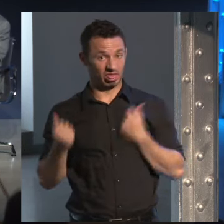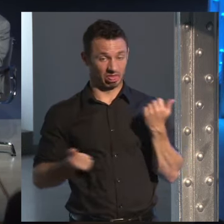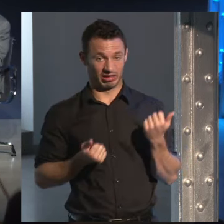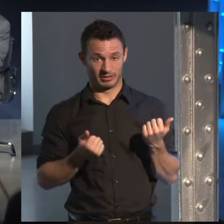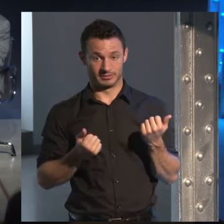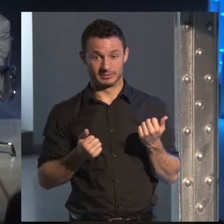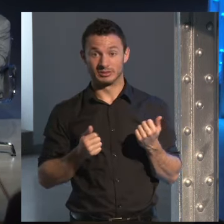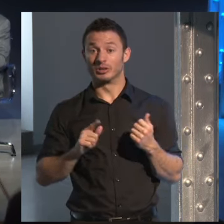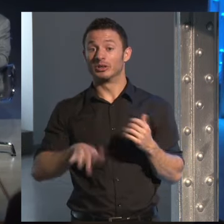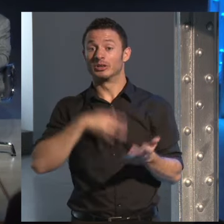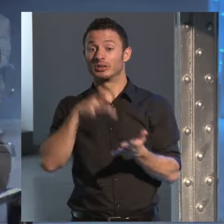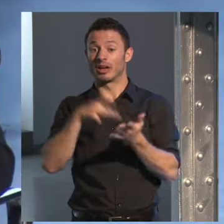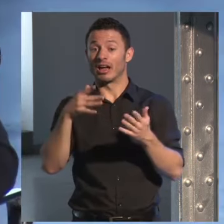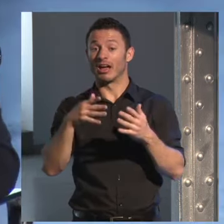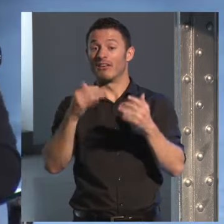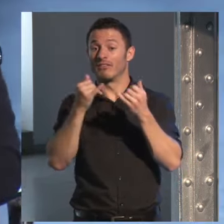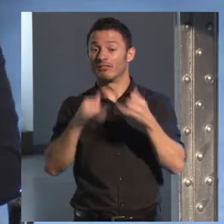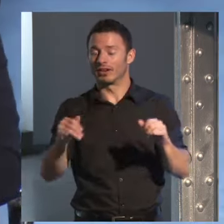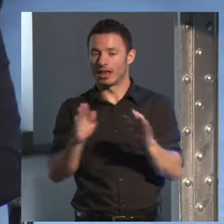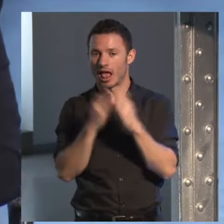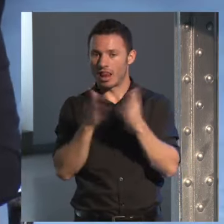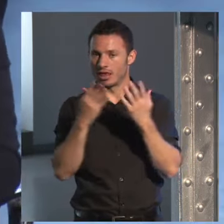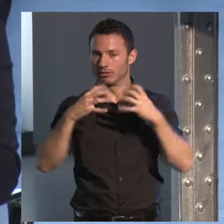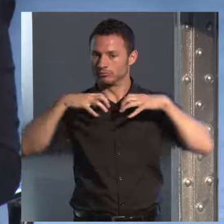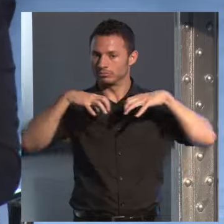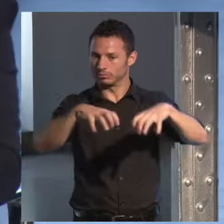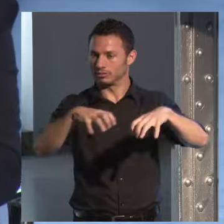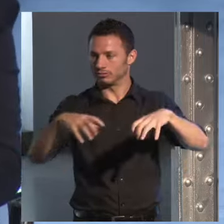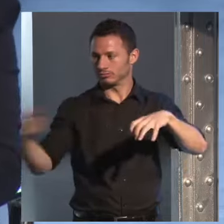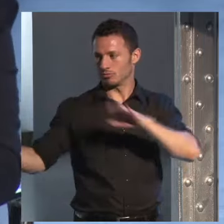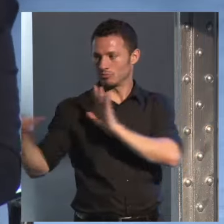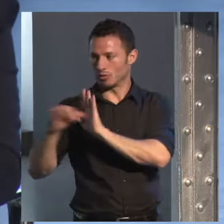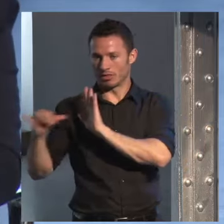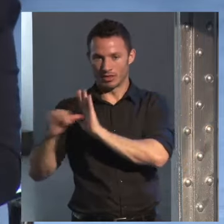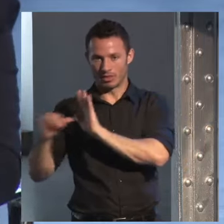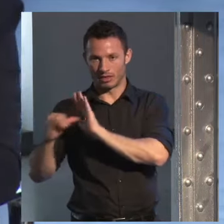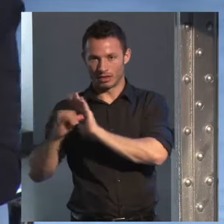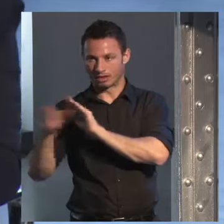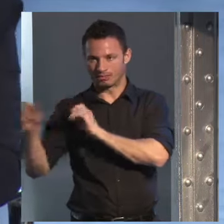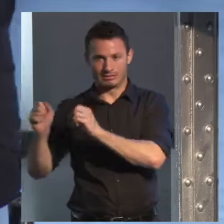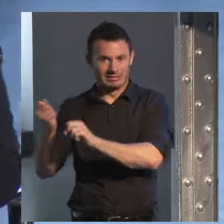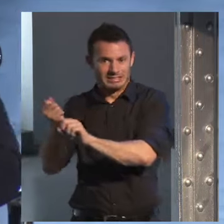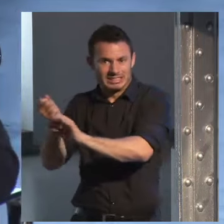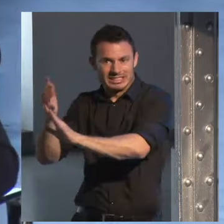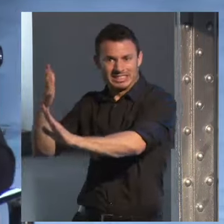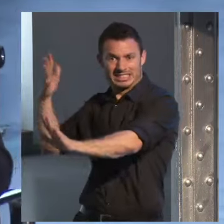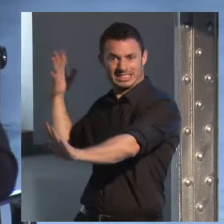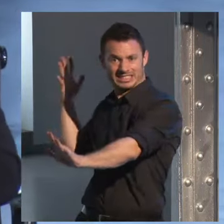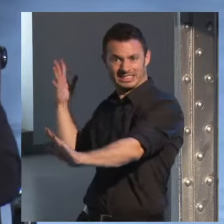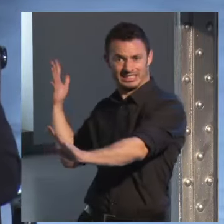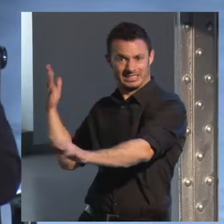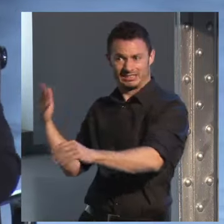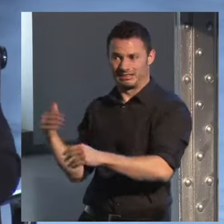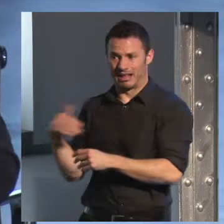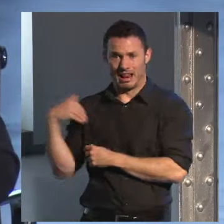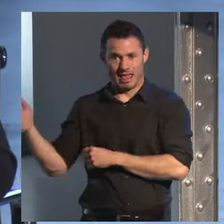de libros los tienes al lado que son una palda de frikis horribles y tienen una cola tú que hablabas de colas eso sí que son colas las de los blogueros